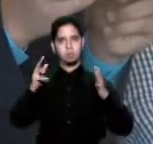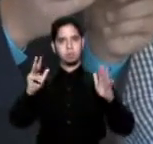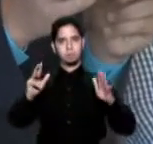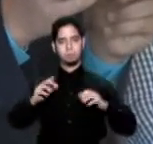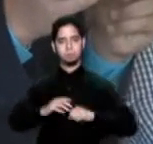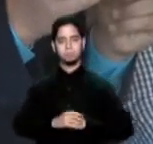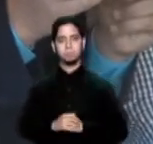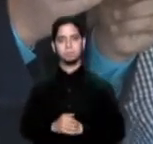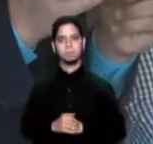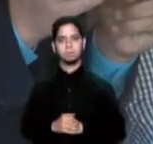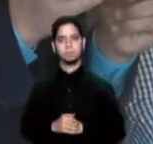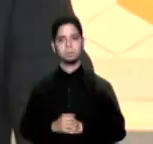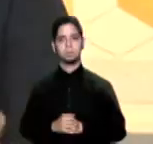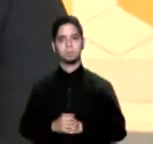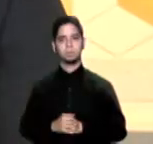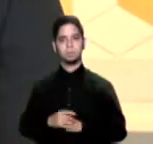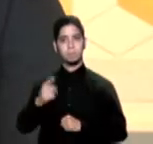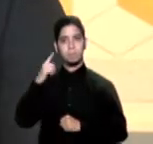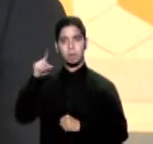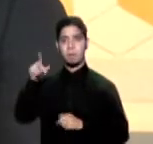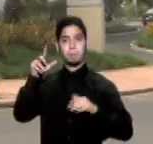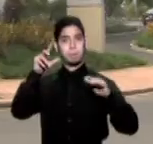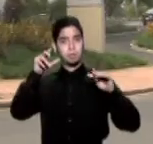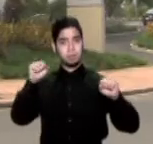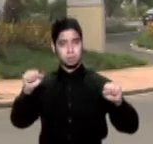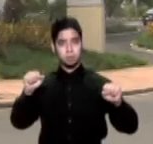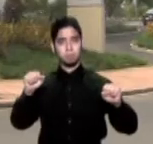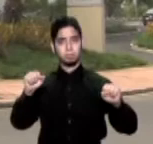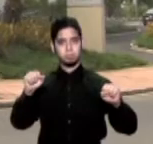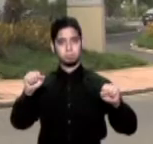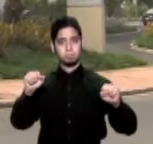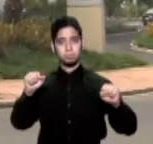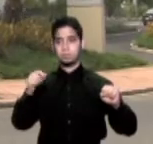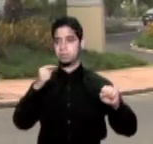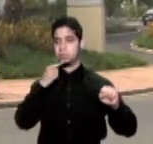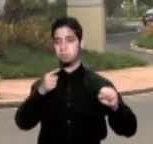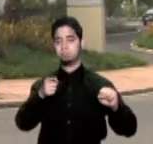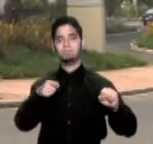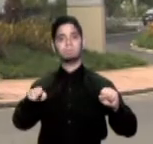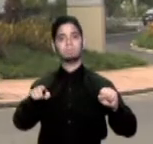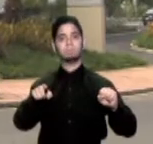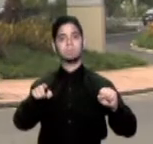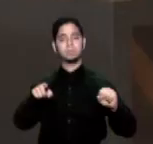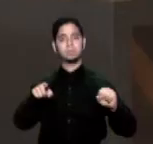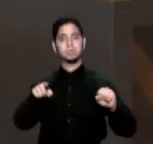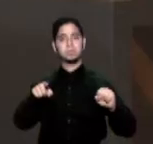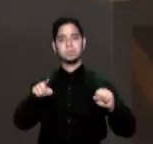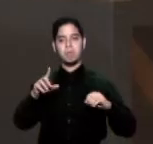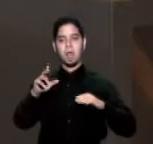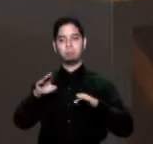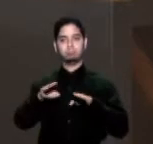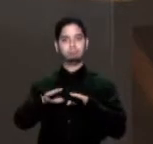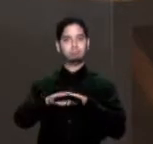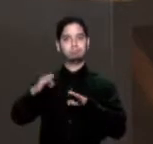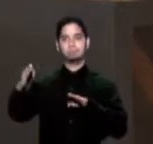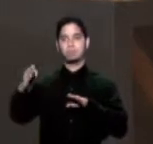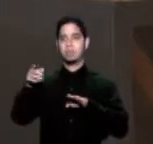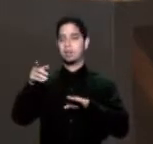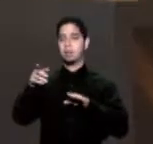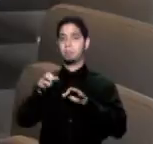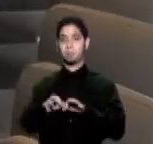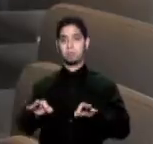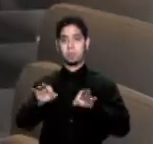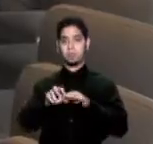recesión para el presidente de price a group la apertura del hyatt place and one se da en momentos en que la industria turismo local